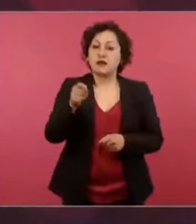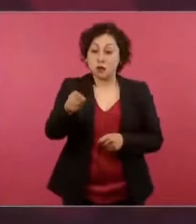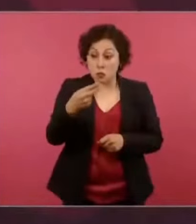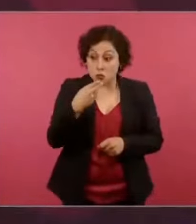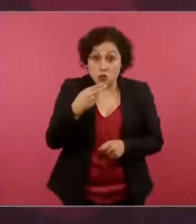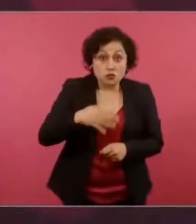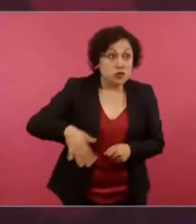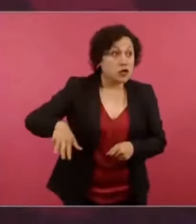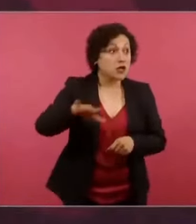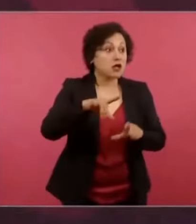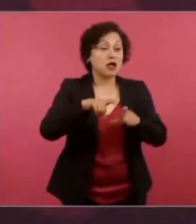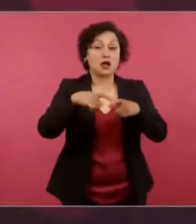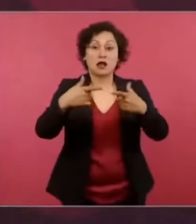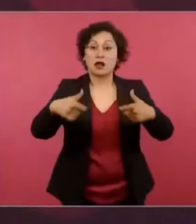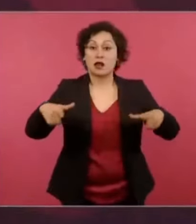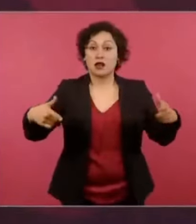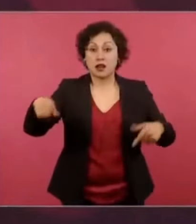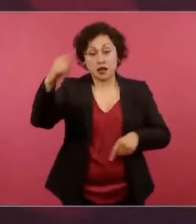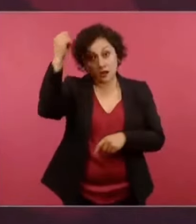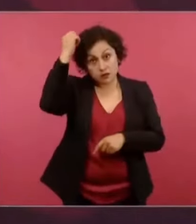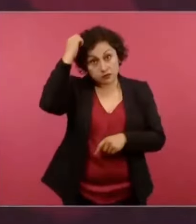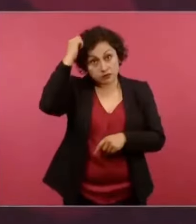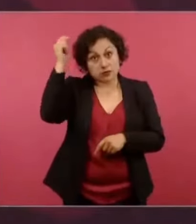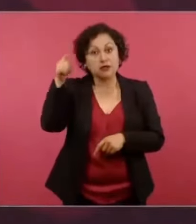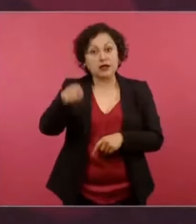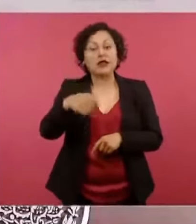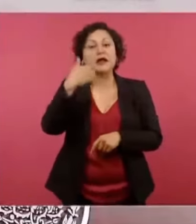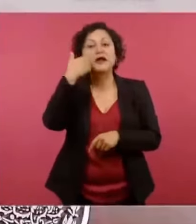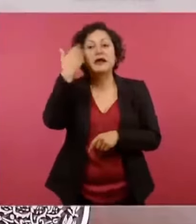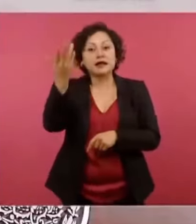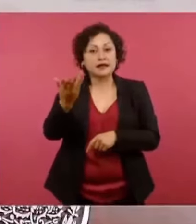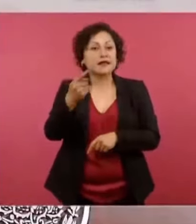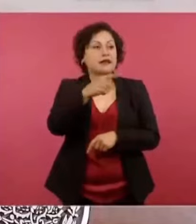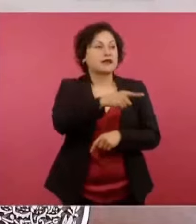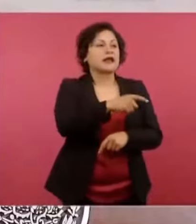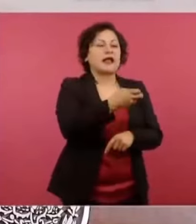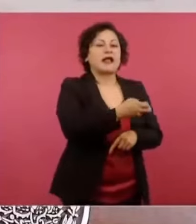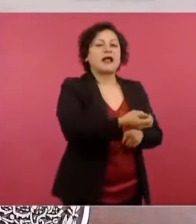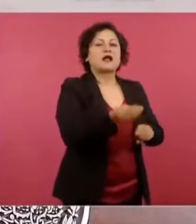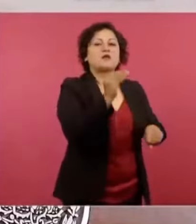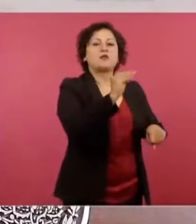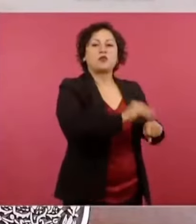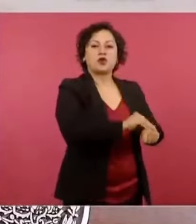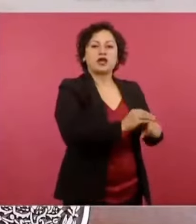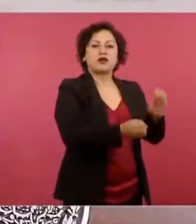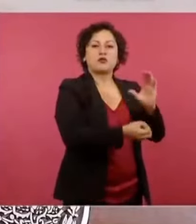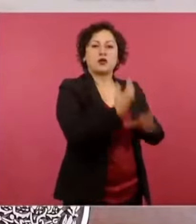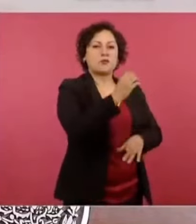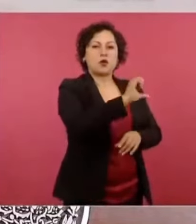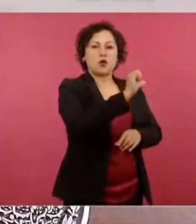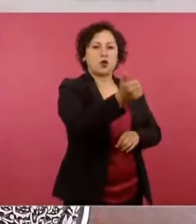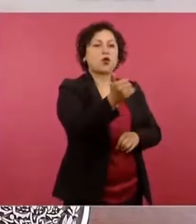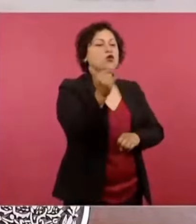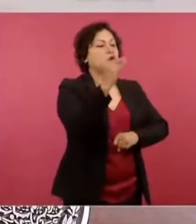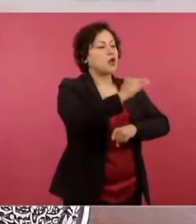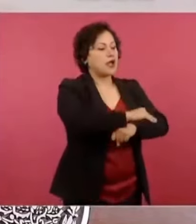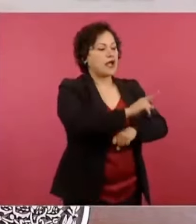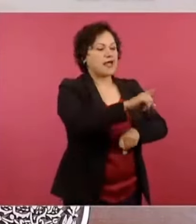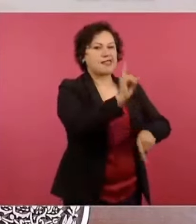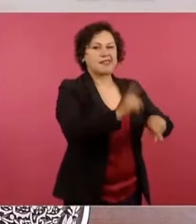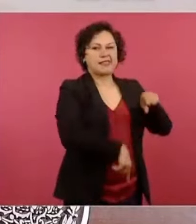del aeropuerto. No les gustó porque era un gran negocio,